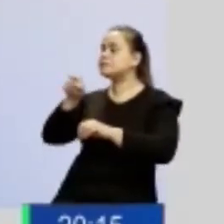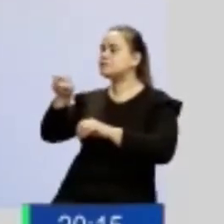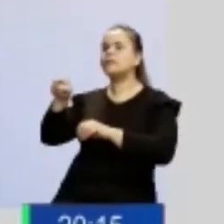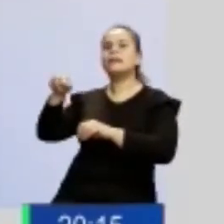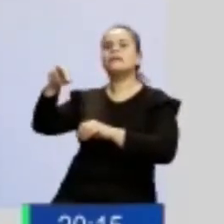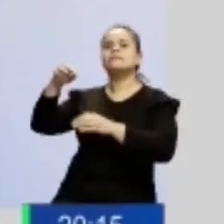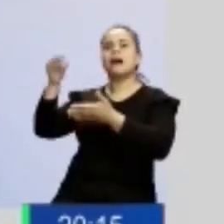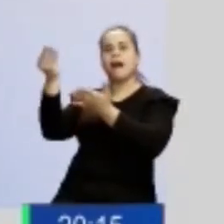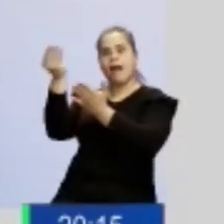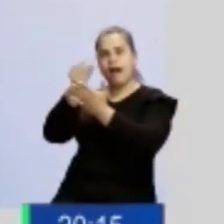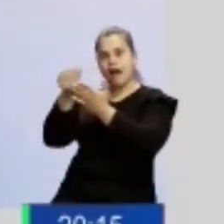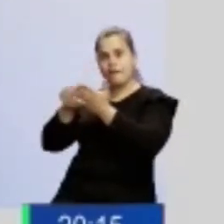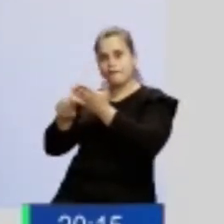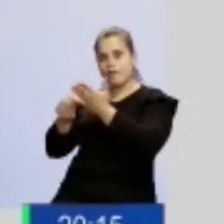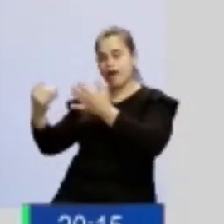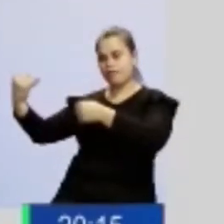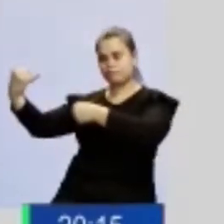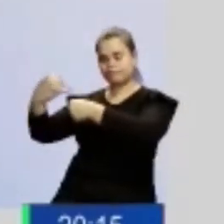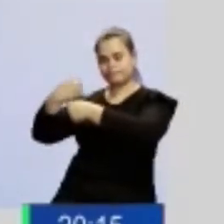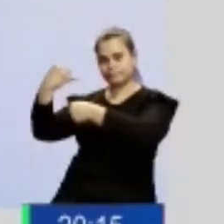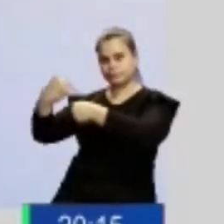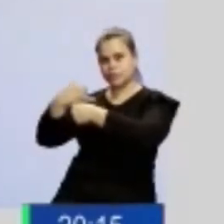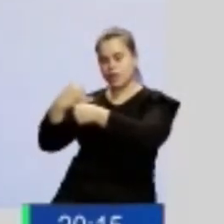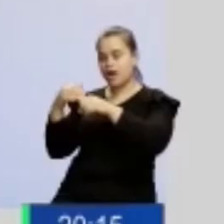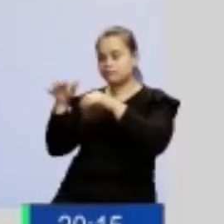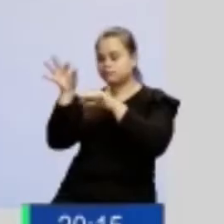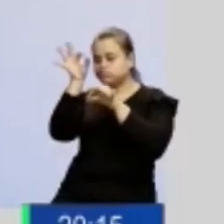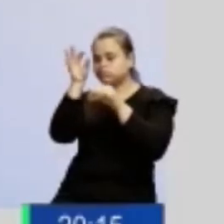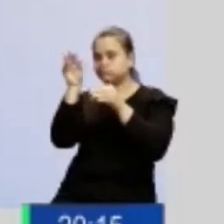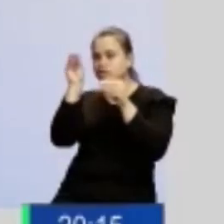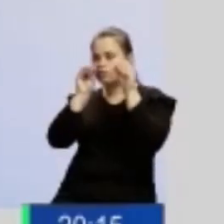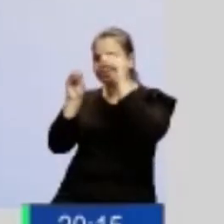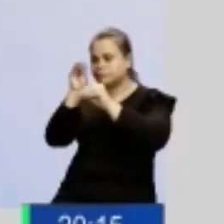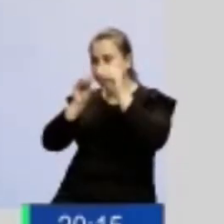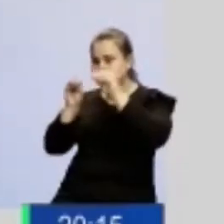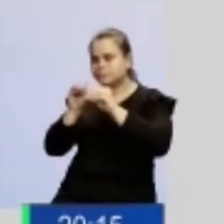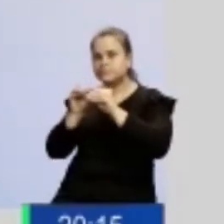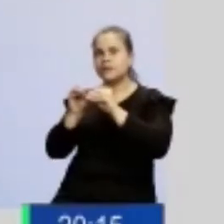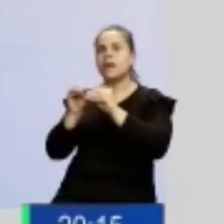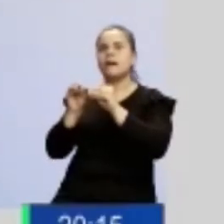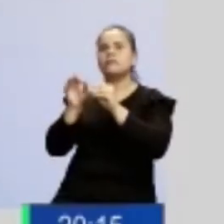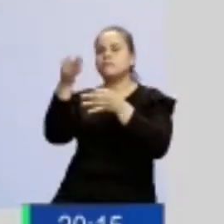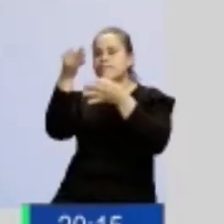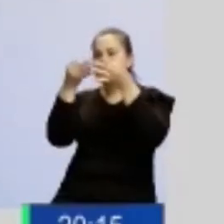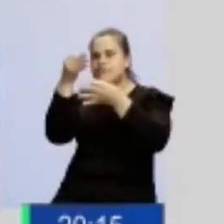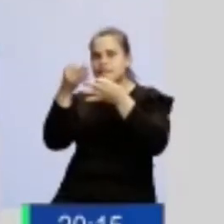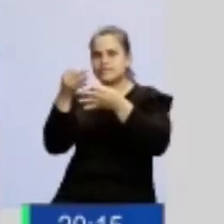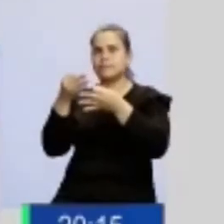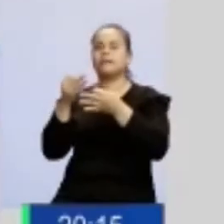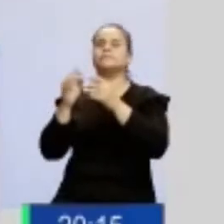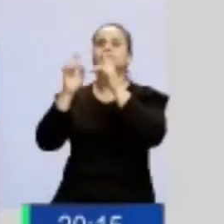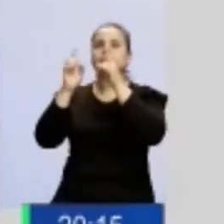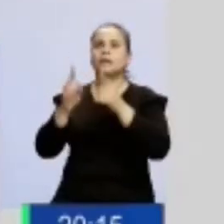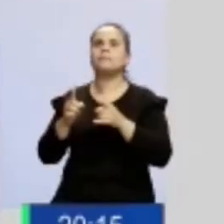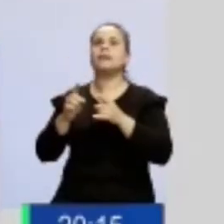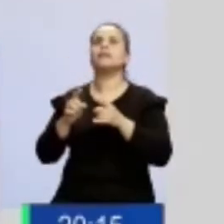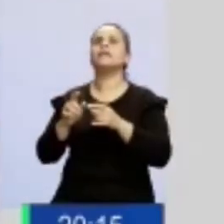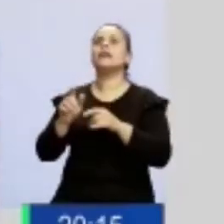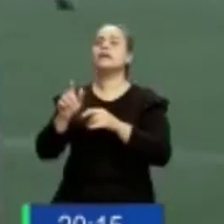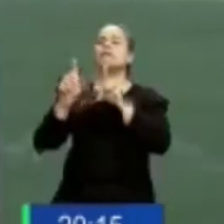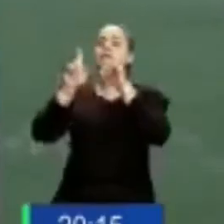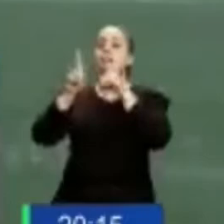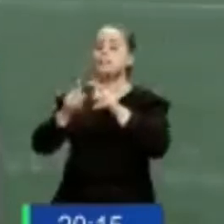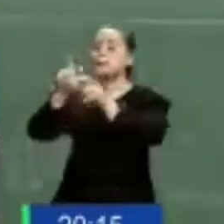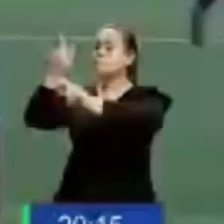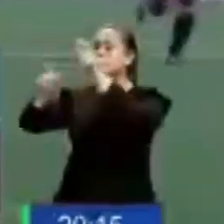abogada referente del Club Les Arfiel, luego con el aporte de abogadas y